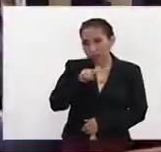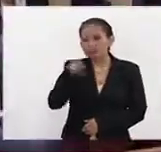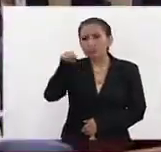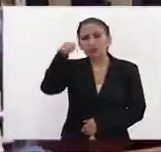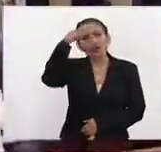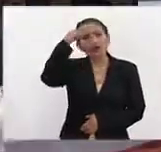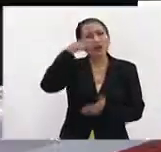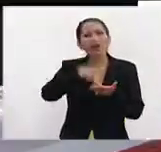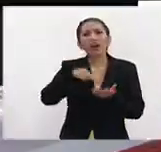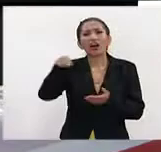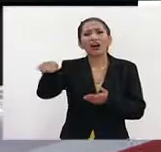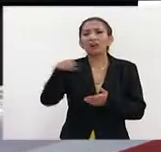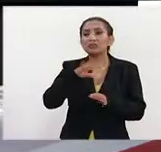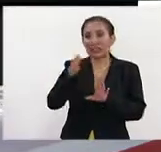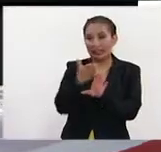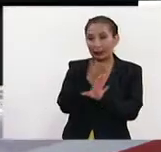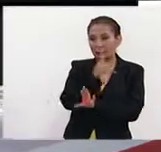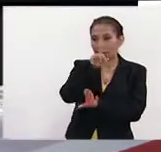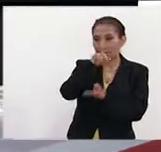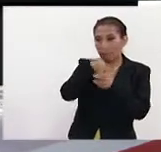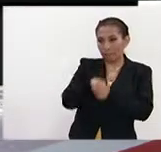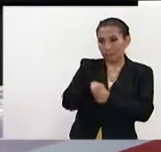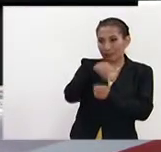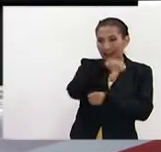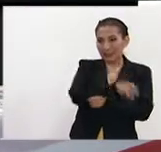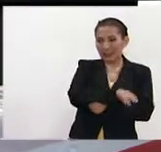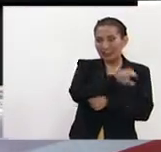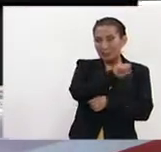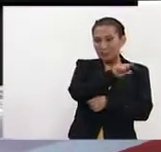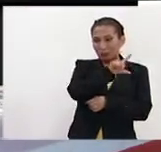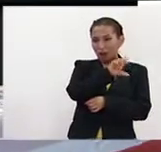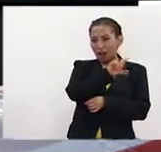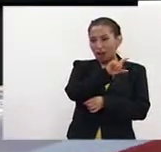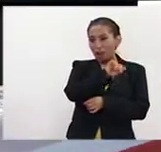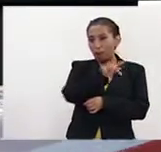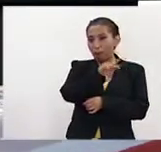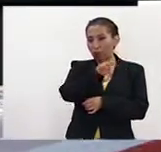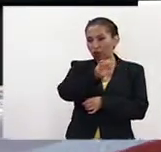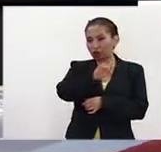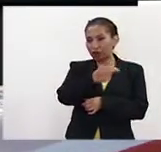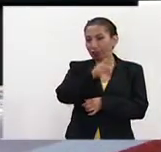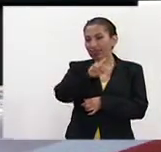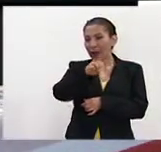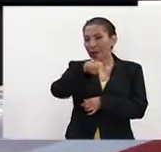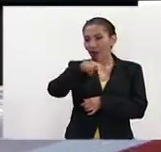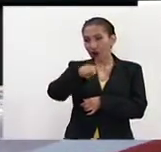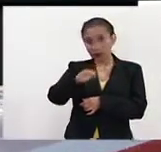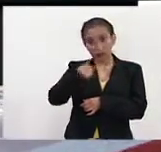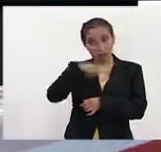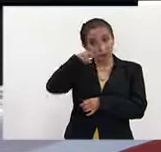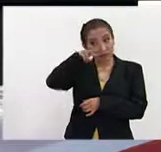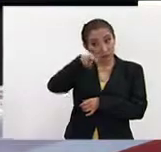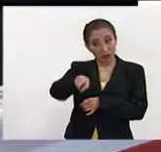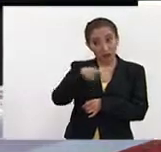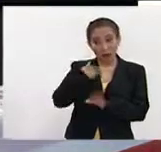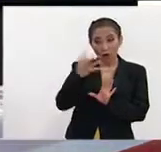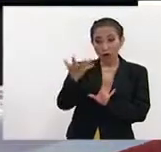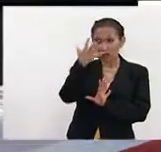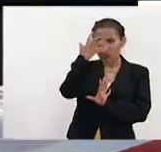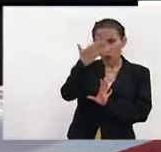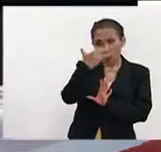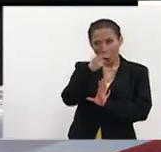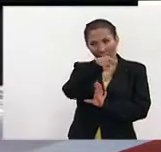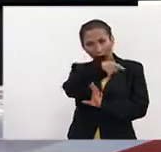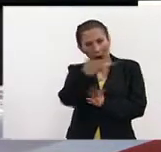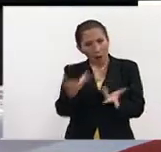¿Consideras que el hecho de que no haya declarado aún la independencia a Carles Puigdemont está perdiendo credibilidad, está perdiendo seriedad ante una postura o